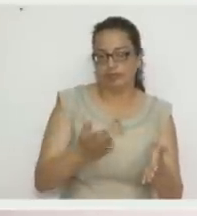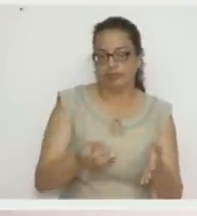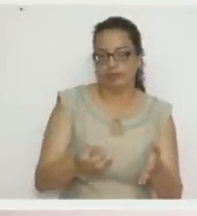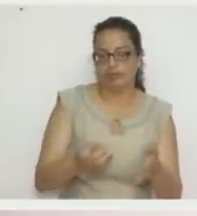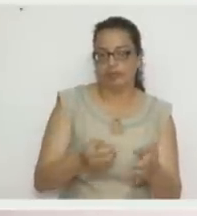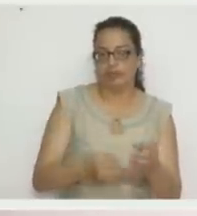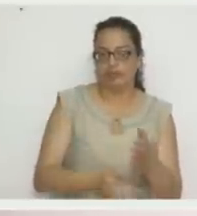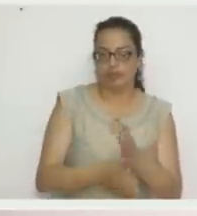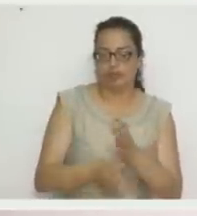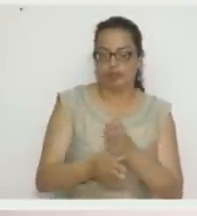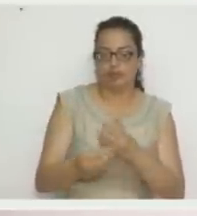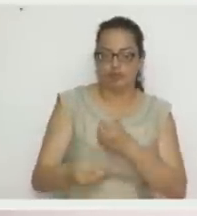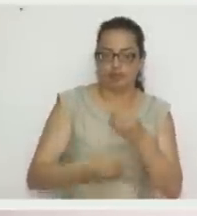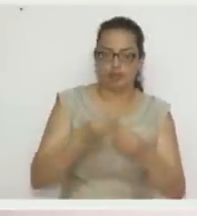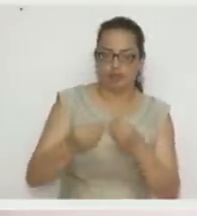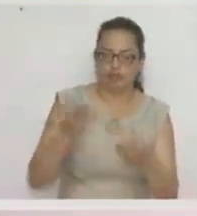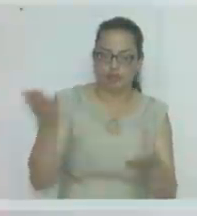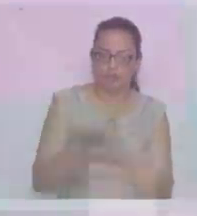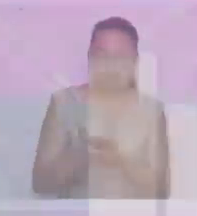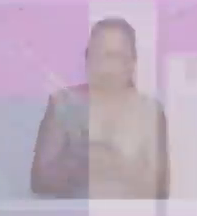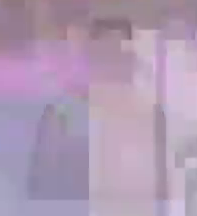con el siguiente paso del día de hoy.